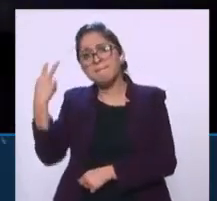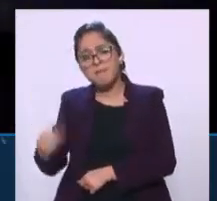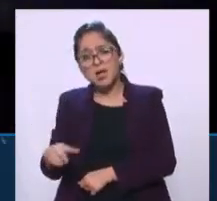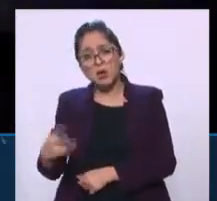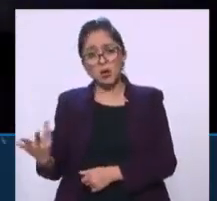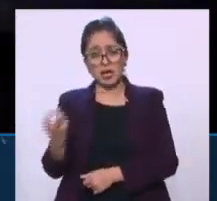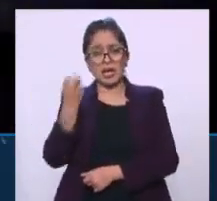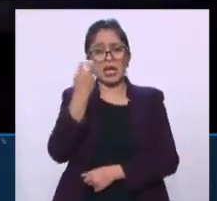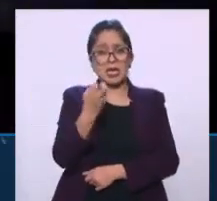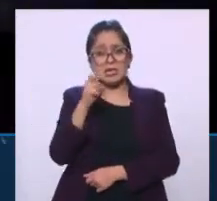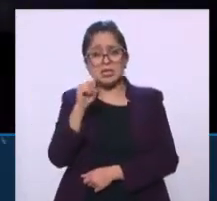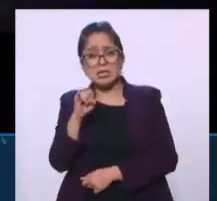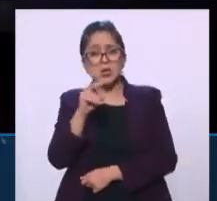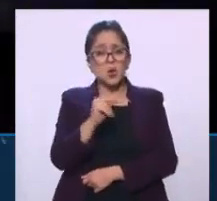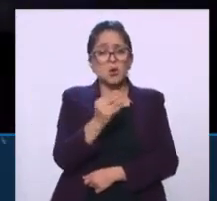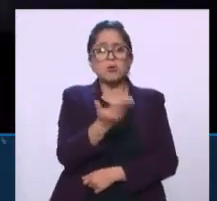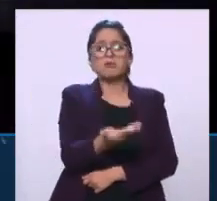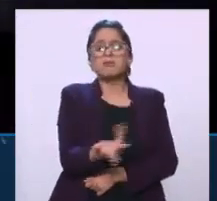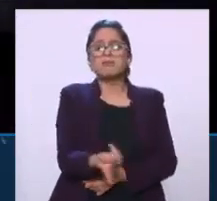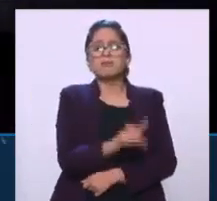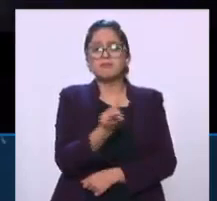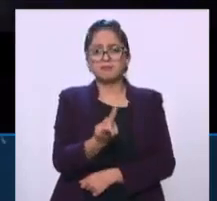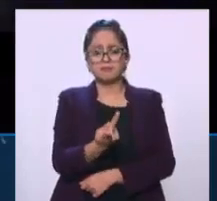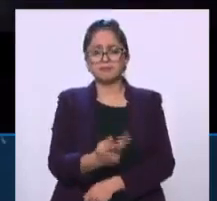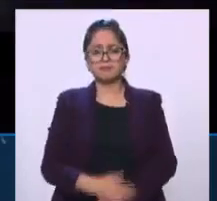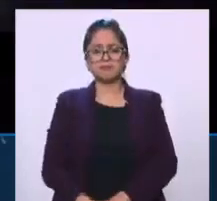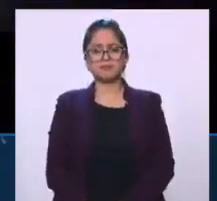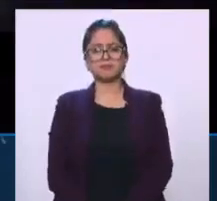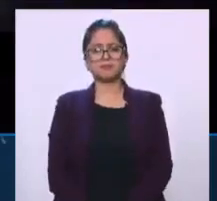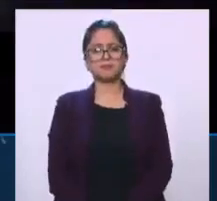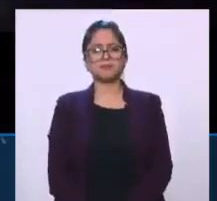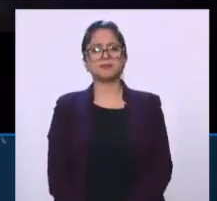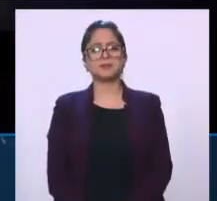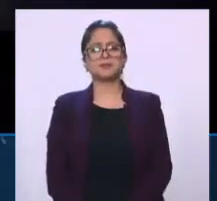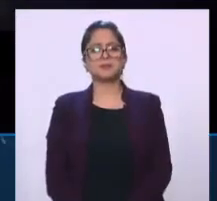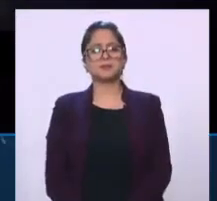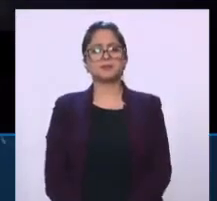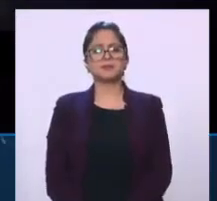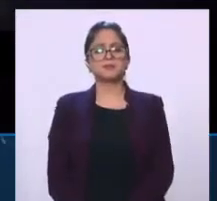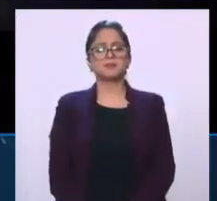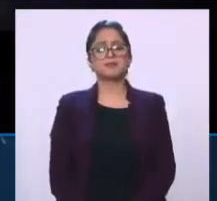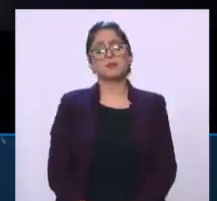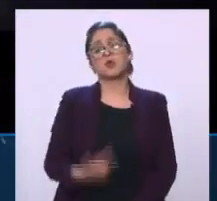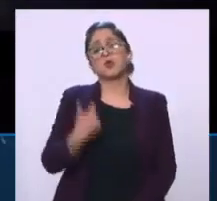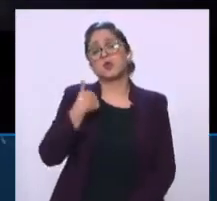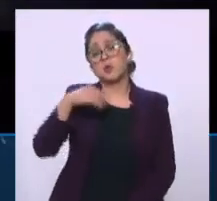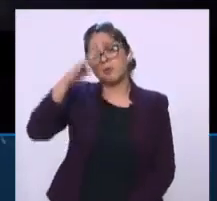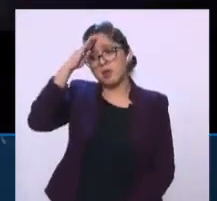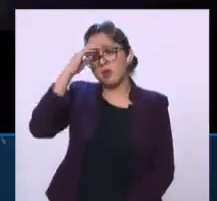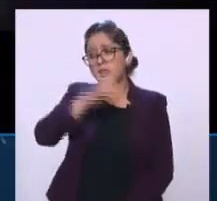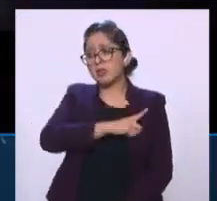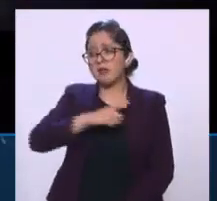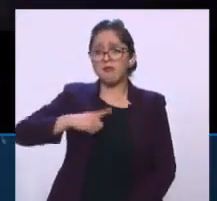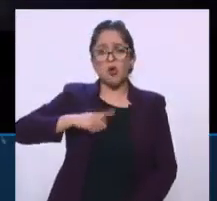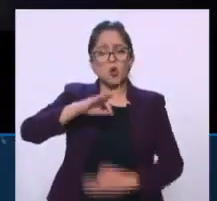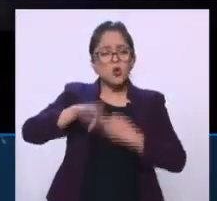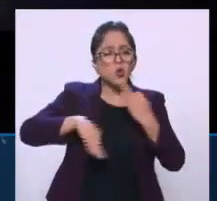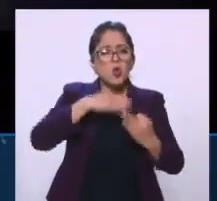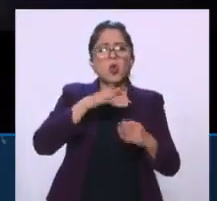así, ¿o sí, Pánfilo? Pues mira, yo creo que tenemos que buscar alternativas o opciones. Le